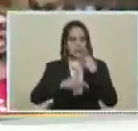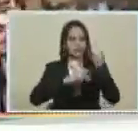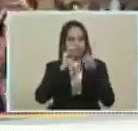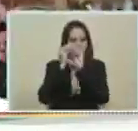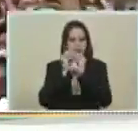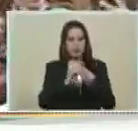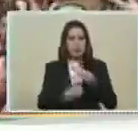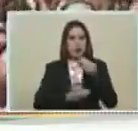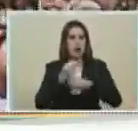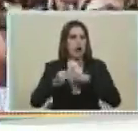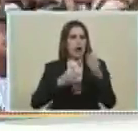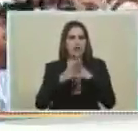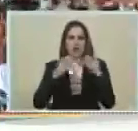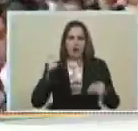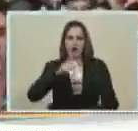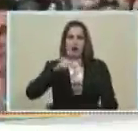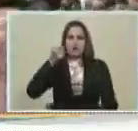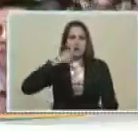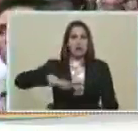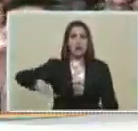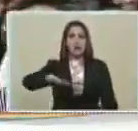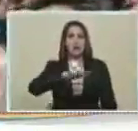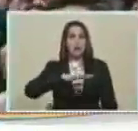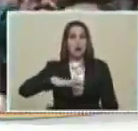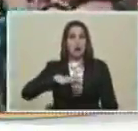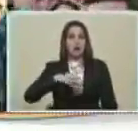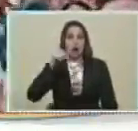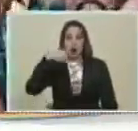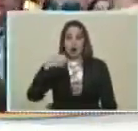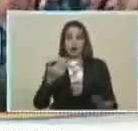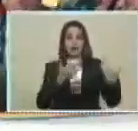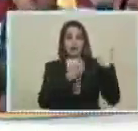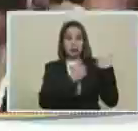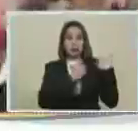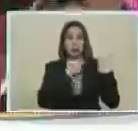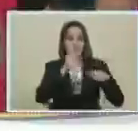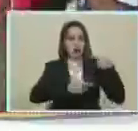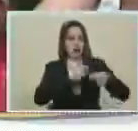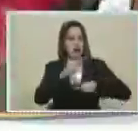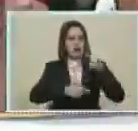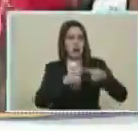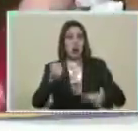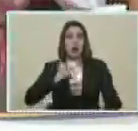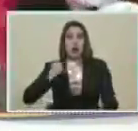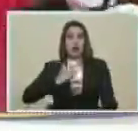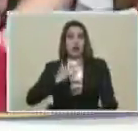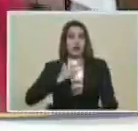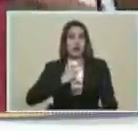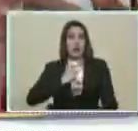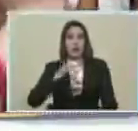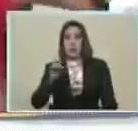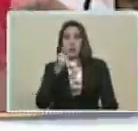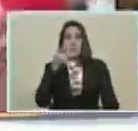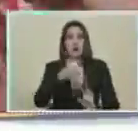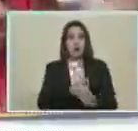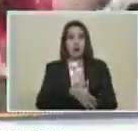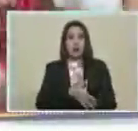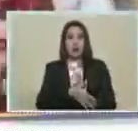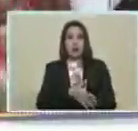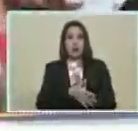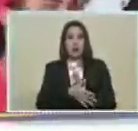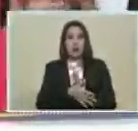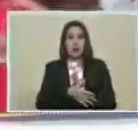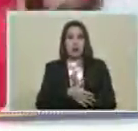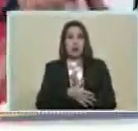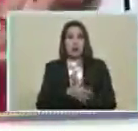A producir Lo que necesita Nuestro pueblo Nos corresponde Como generación Aprovechar En primer lugar El bono